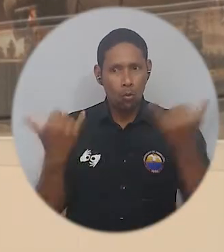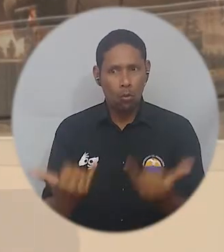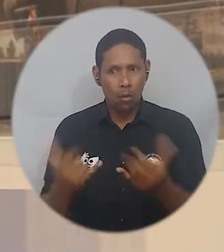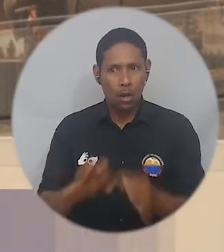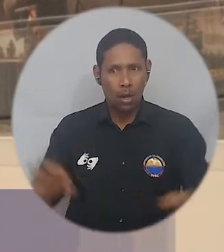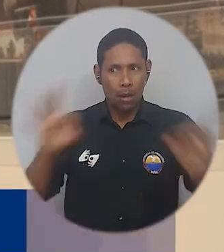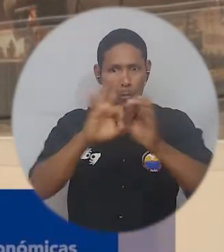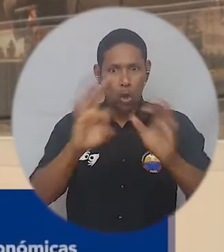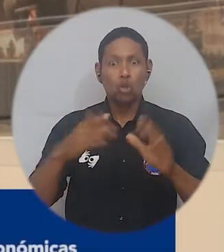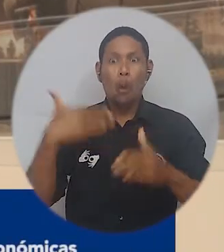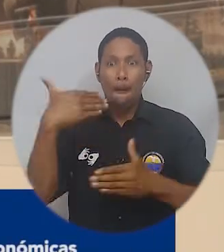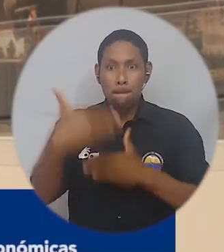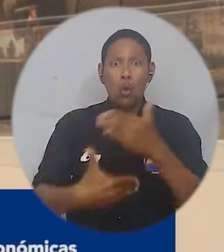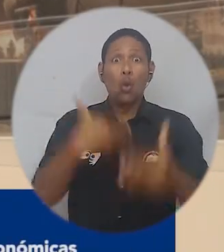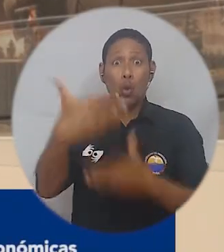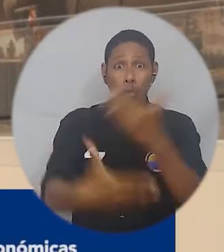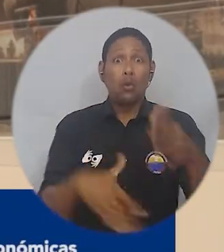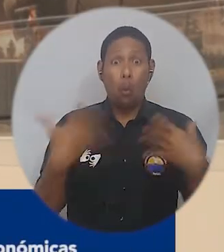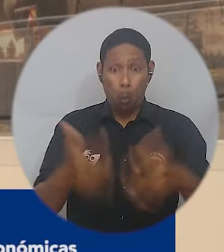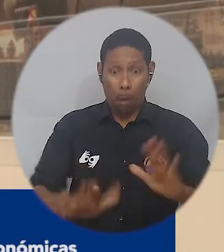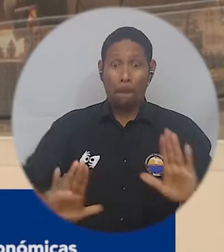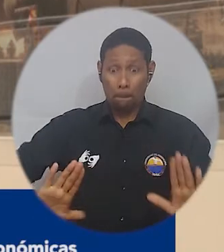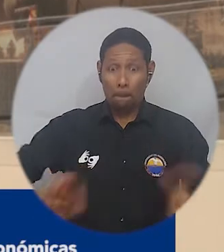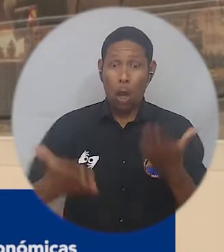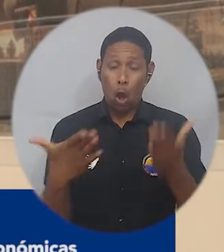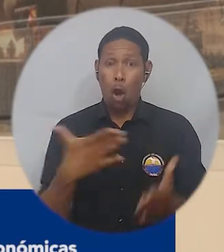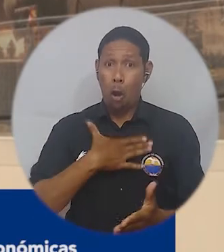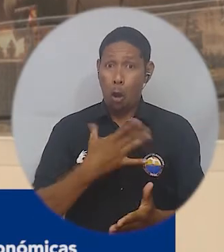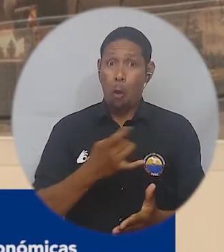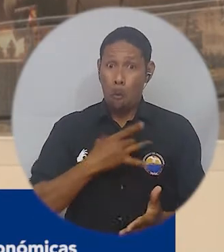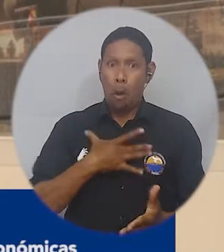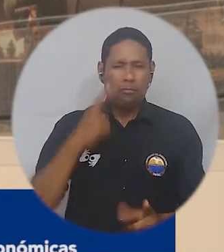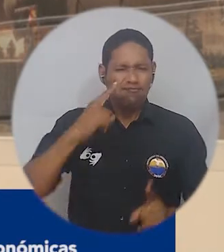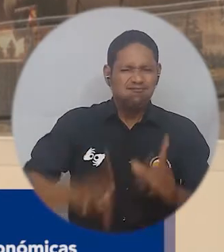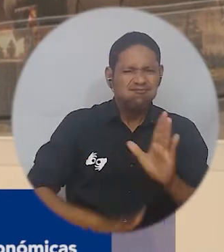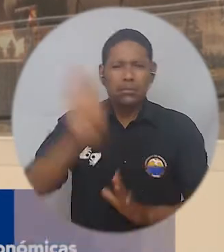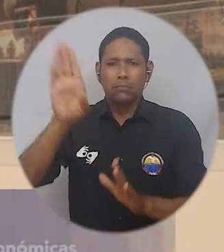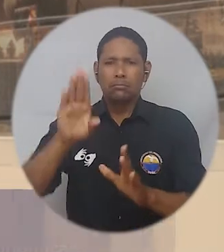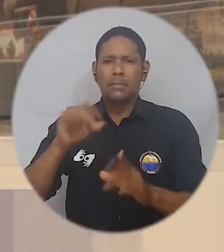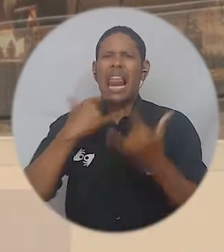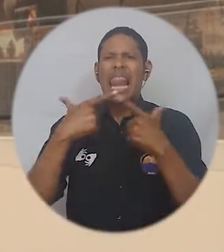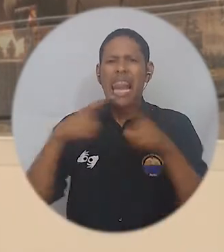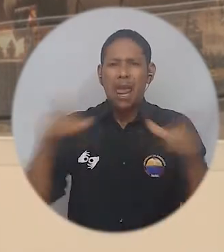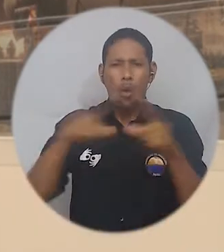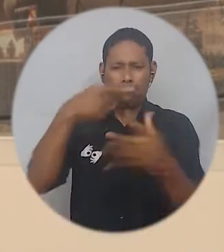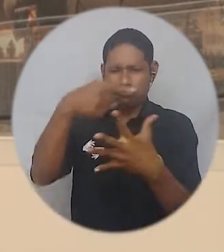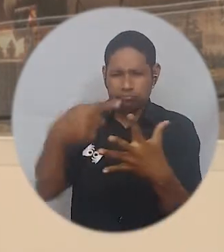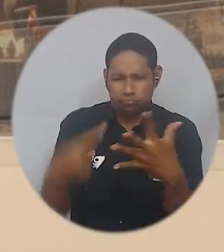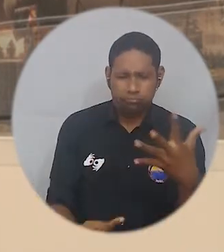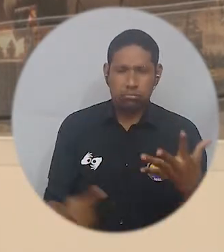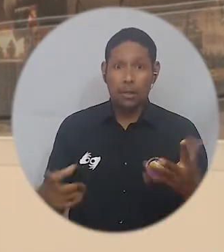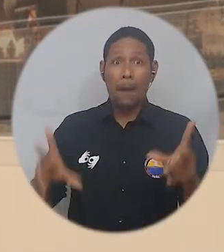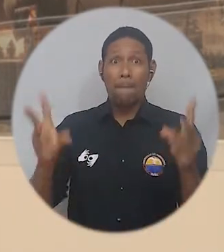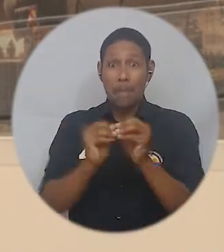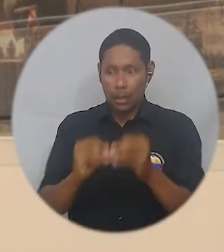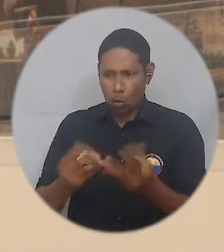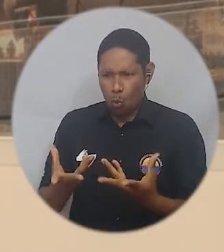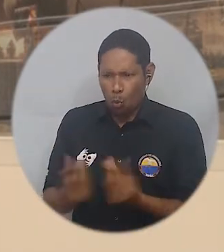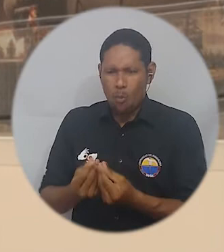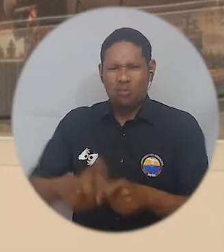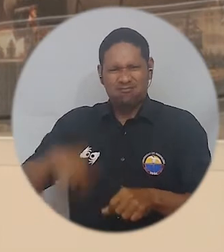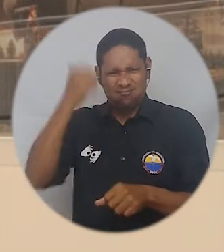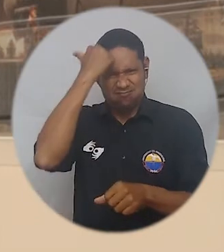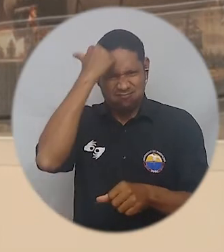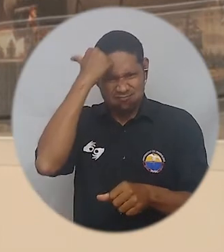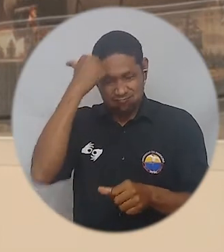como esas oportunidades de mejora, seguir avanzando en los temas de internacionalización, multilingüismo, consolidar una planta docente